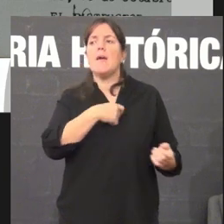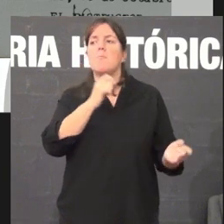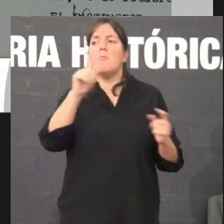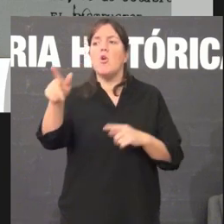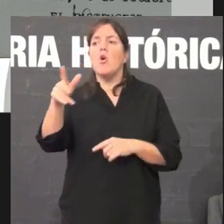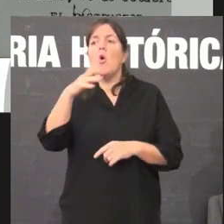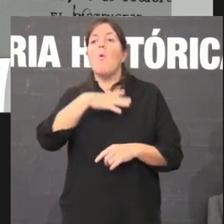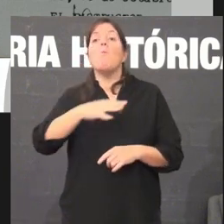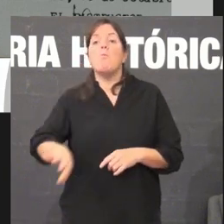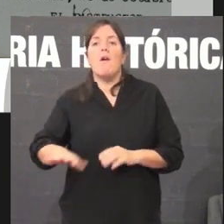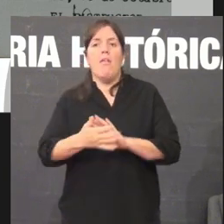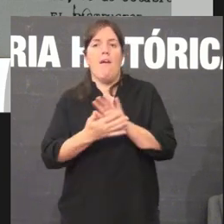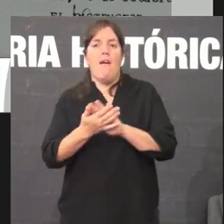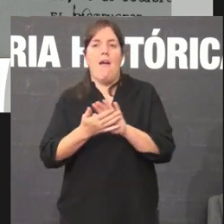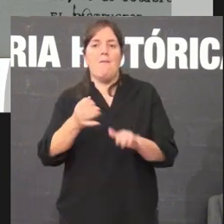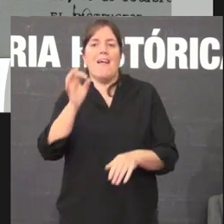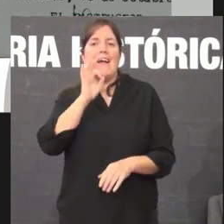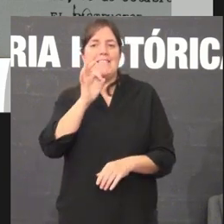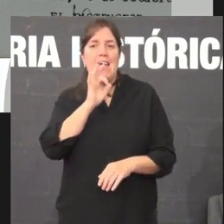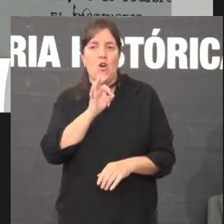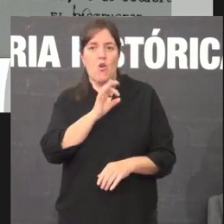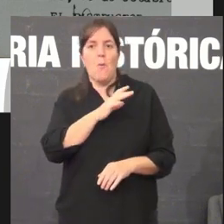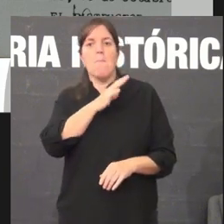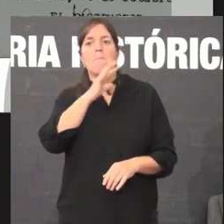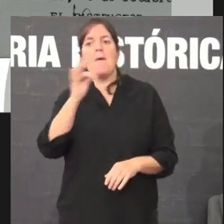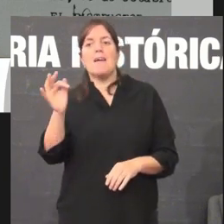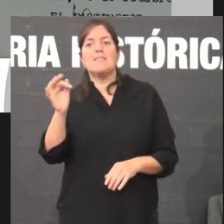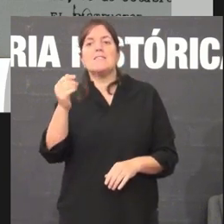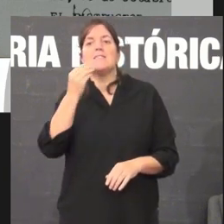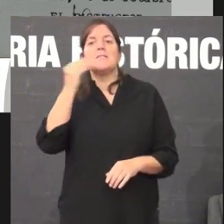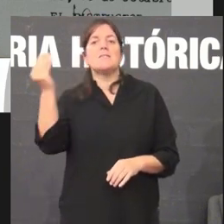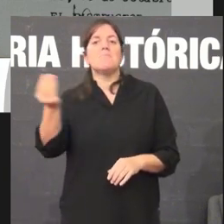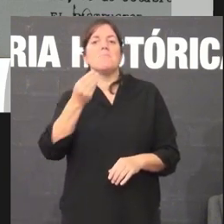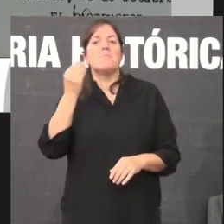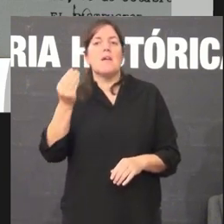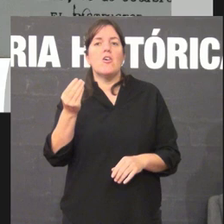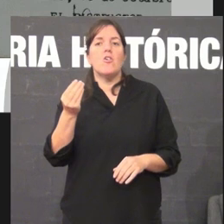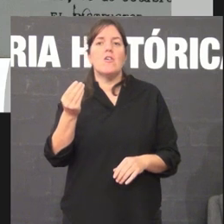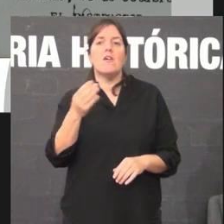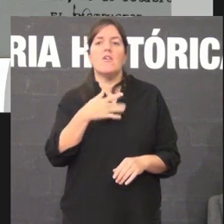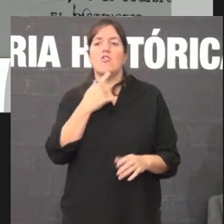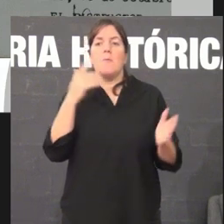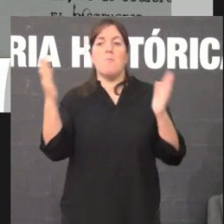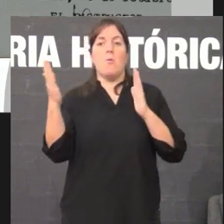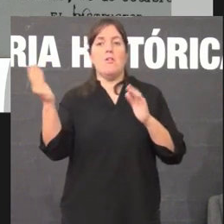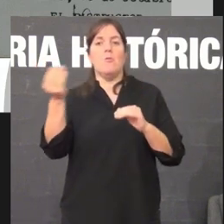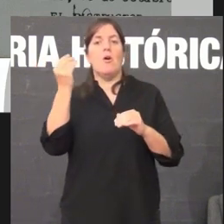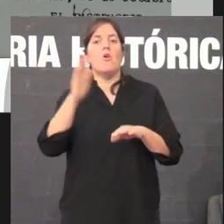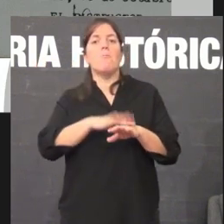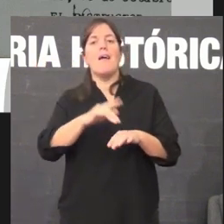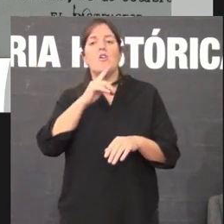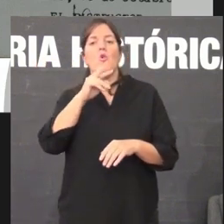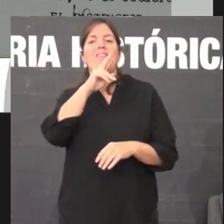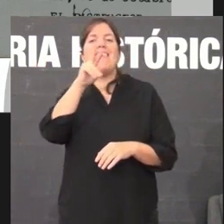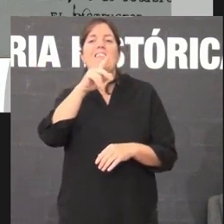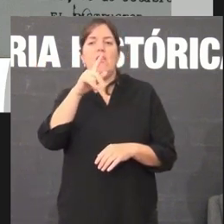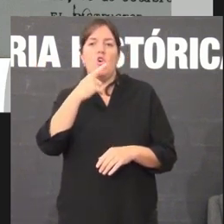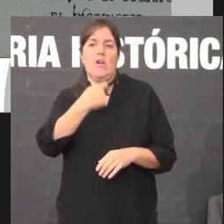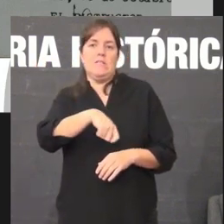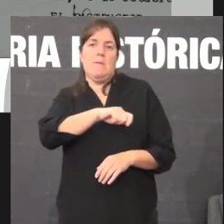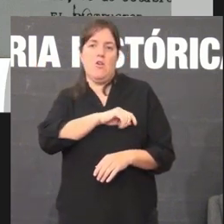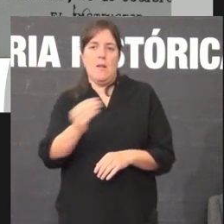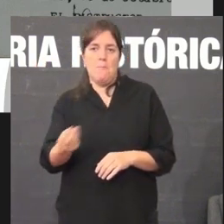de falar galego e ademais que mellor que mellor momento para mejorar su dicción española